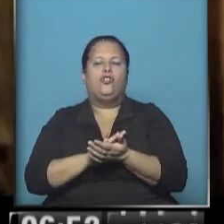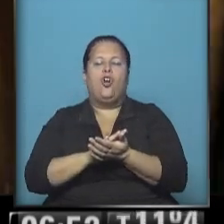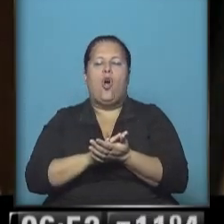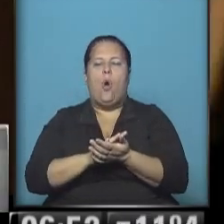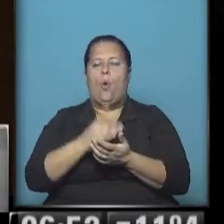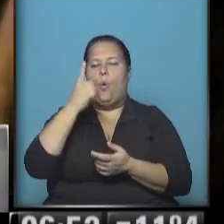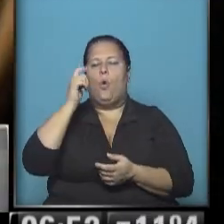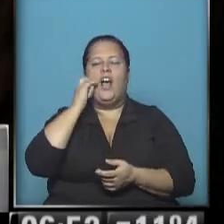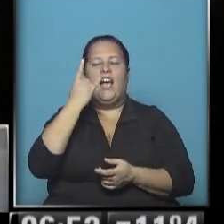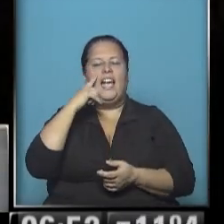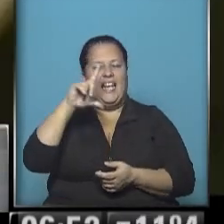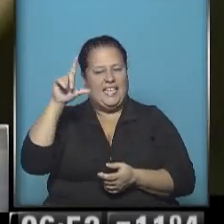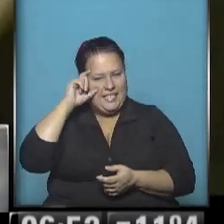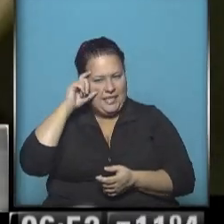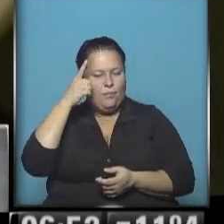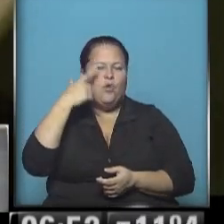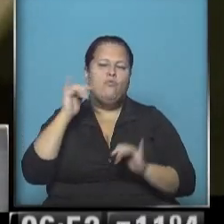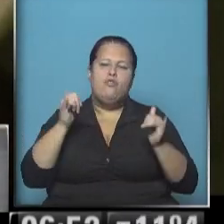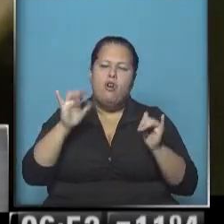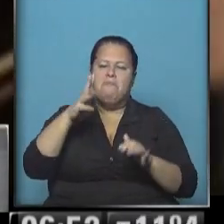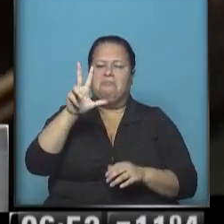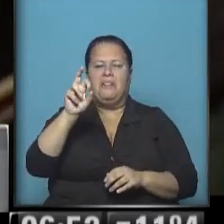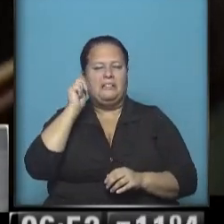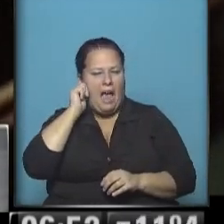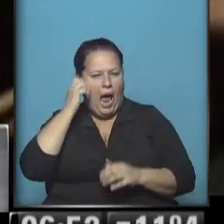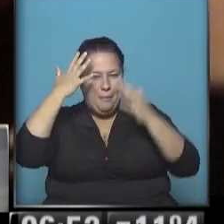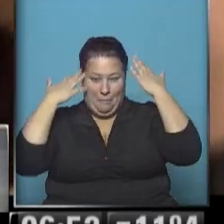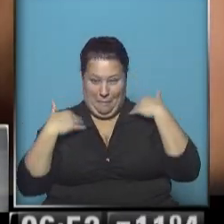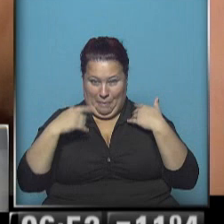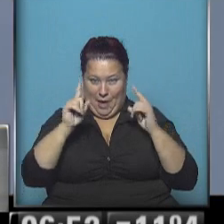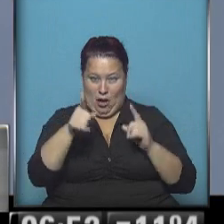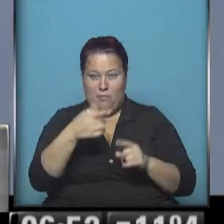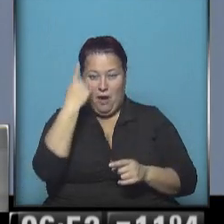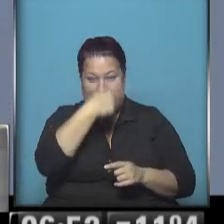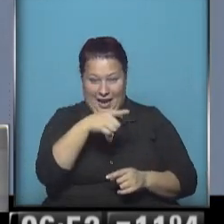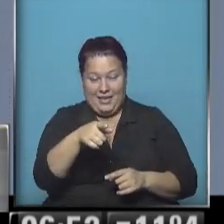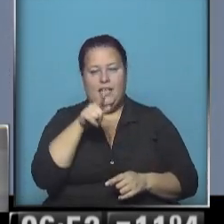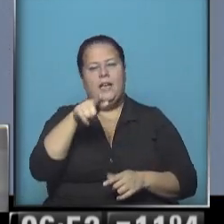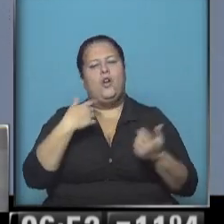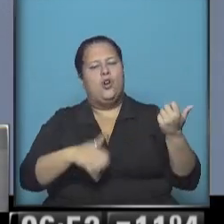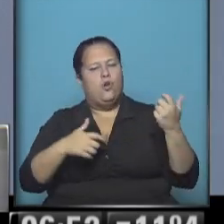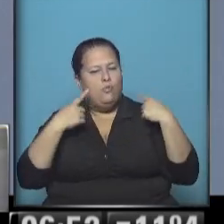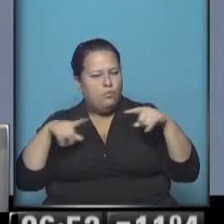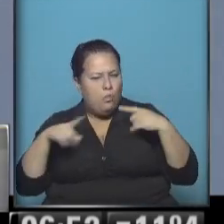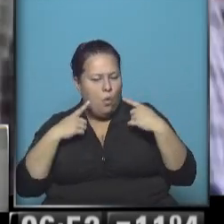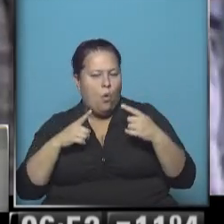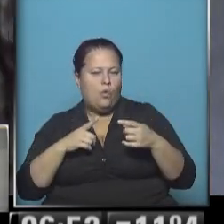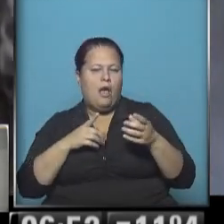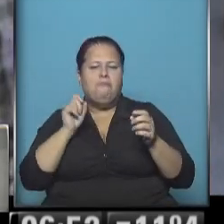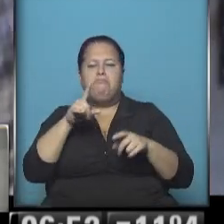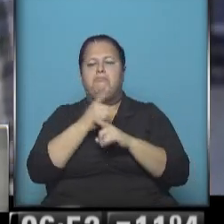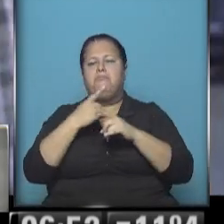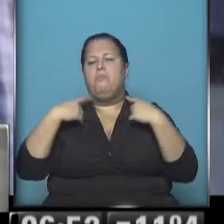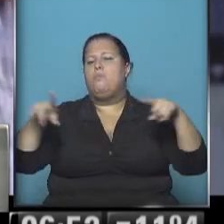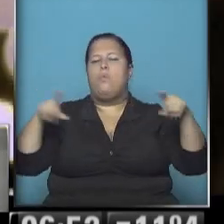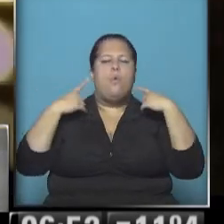de Guille. Un joven que anda por los 30 años, el de pelo largo que tenés ahí en pantalla. Él toca música, se maneja por